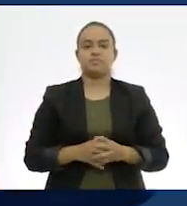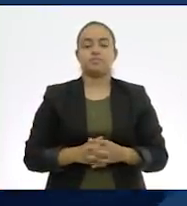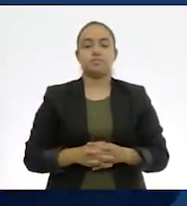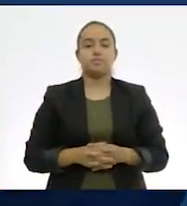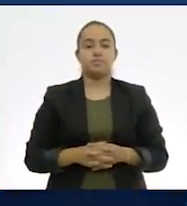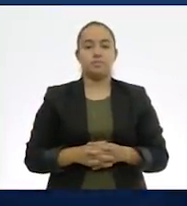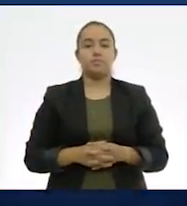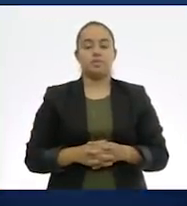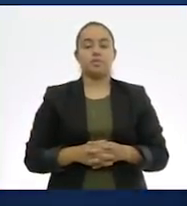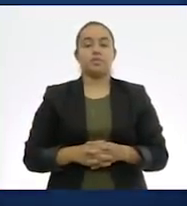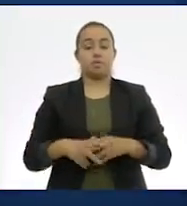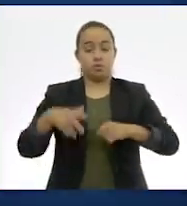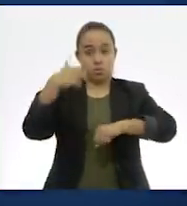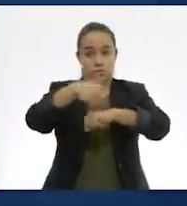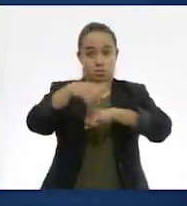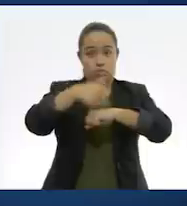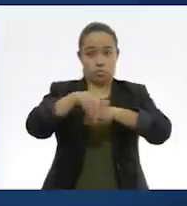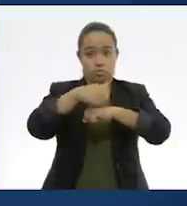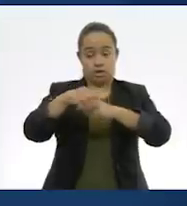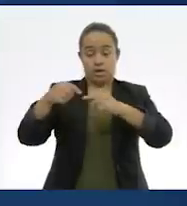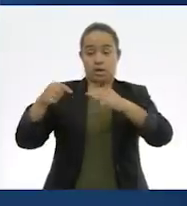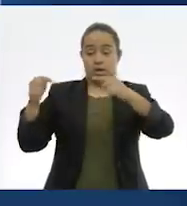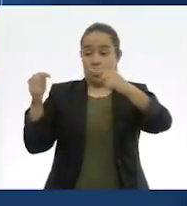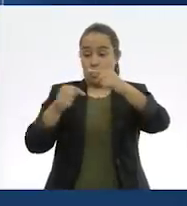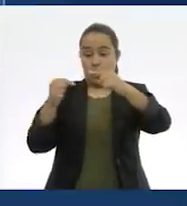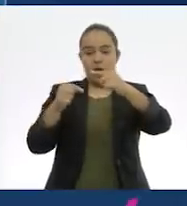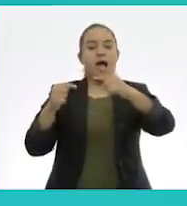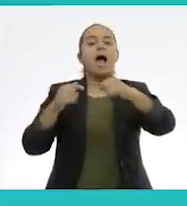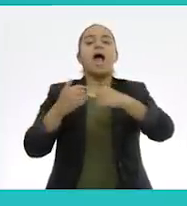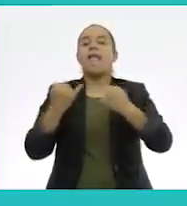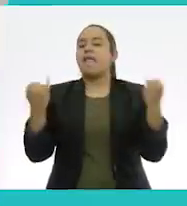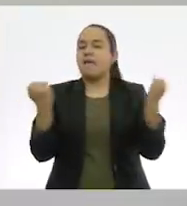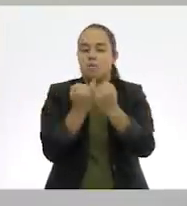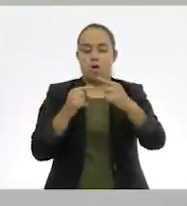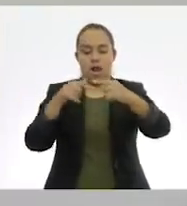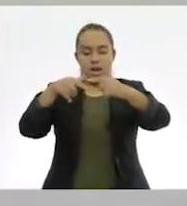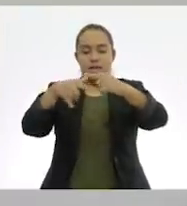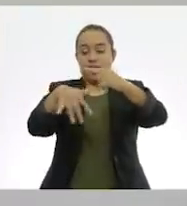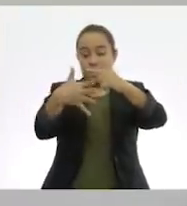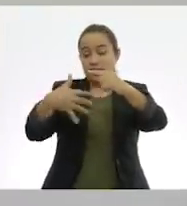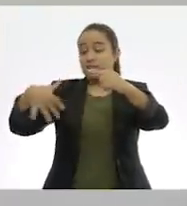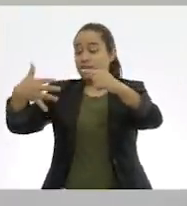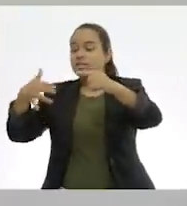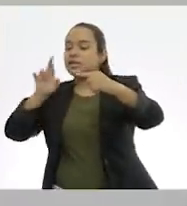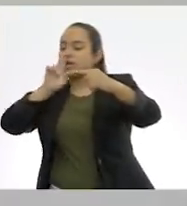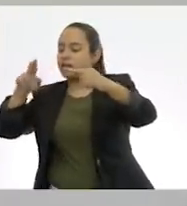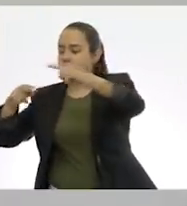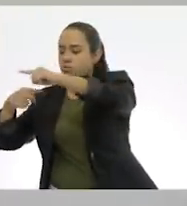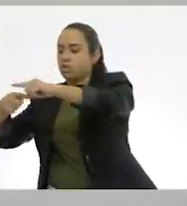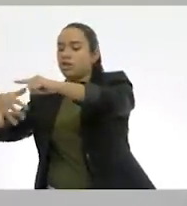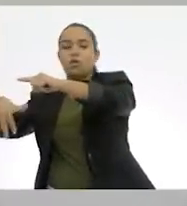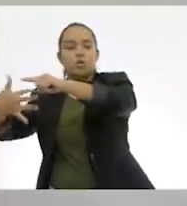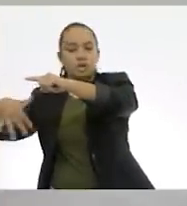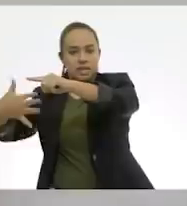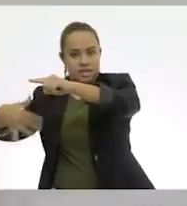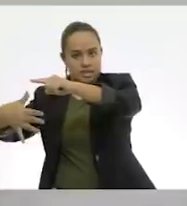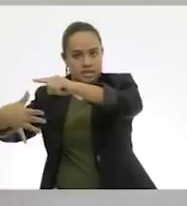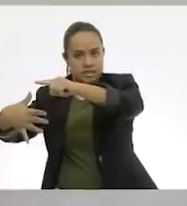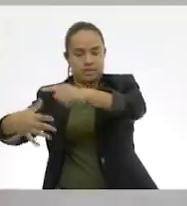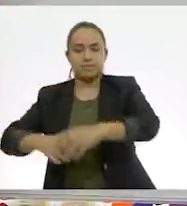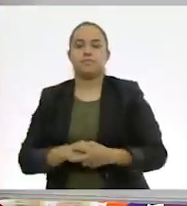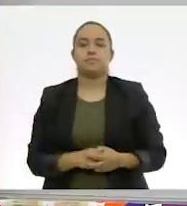El denominador, recuerden que se va a quedar igual. Ajá. Ahí te están viendo en la pantalla el procedimiento que hicimos. Ajá.